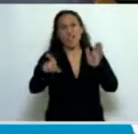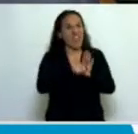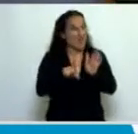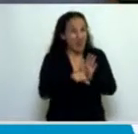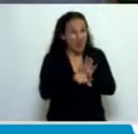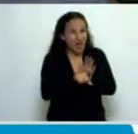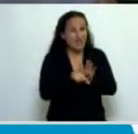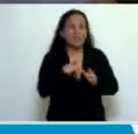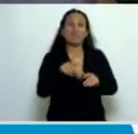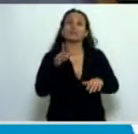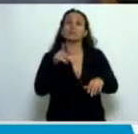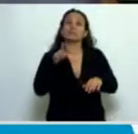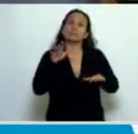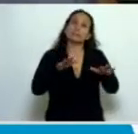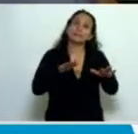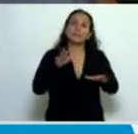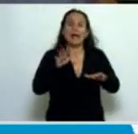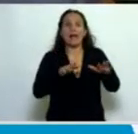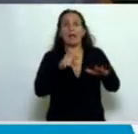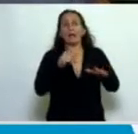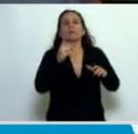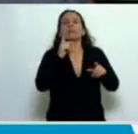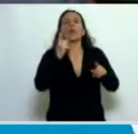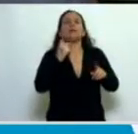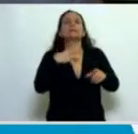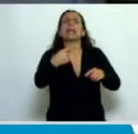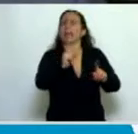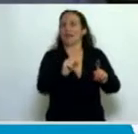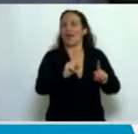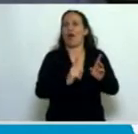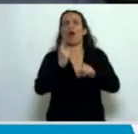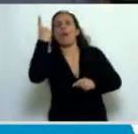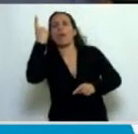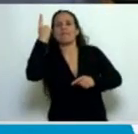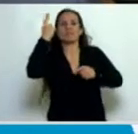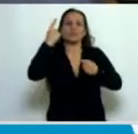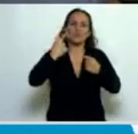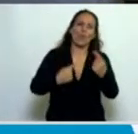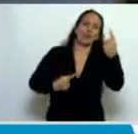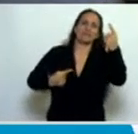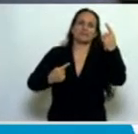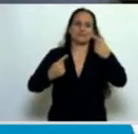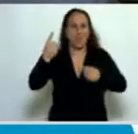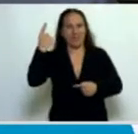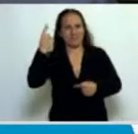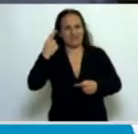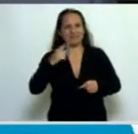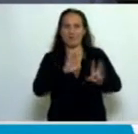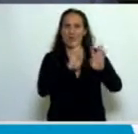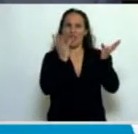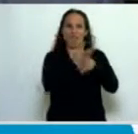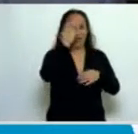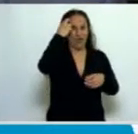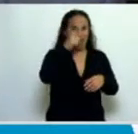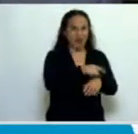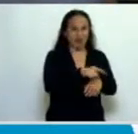en ocasiones históricas u ocasionalmente. Acá el Congreso está pretendiendo imponerle una mayoría